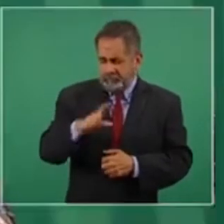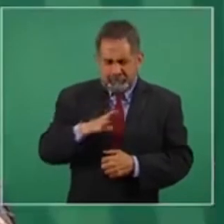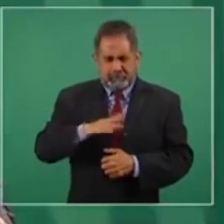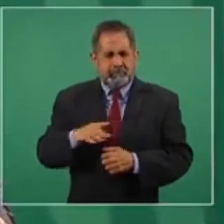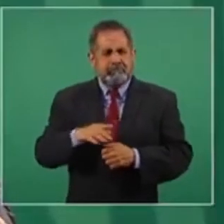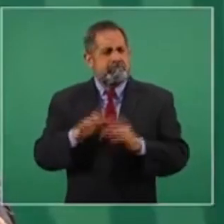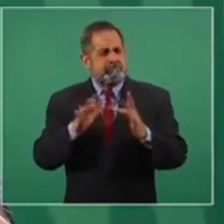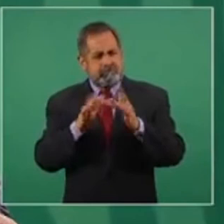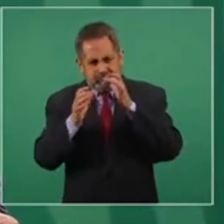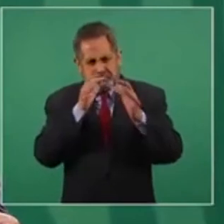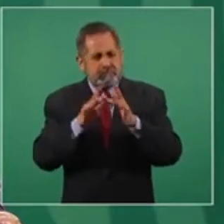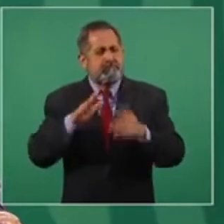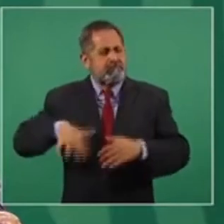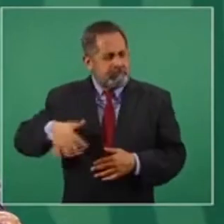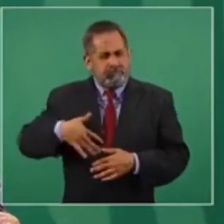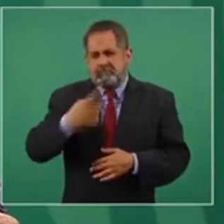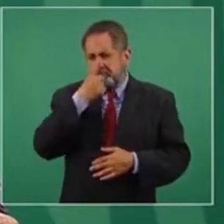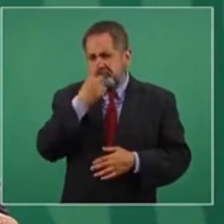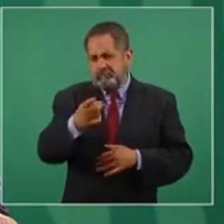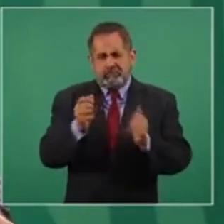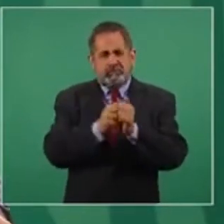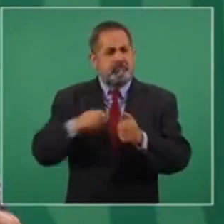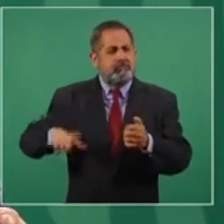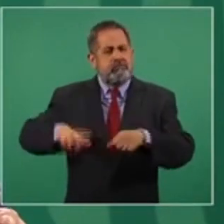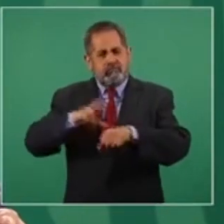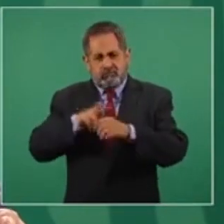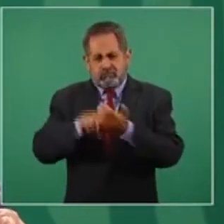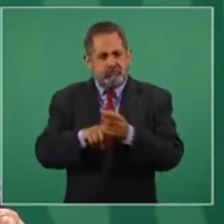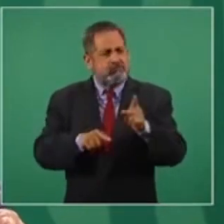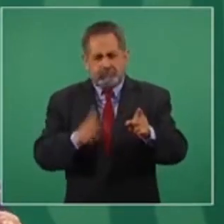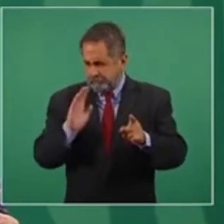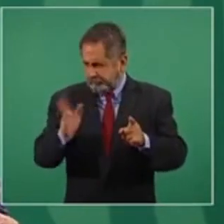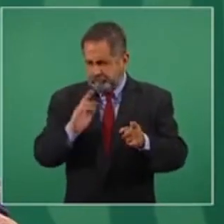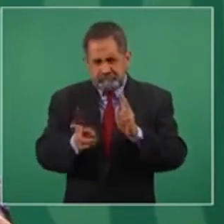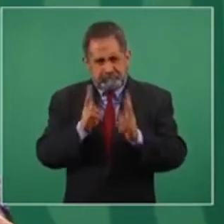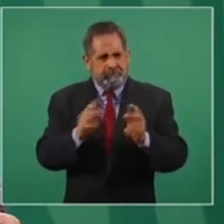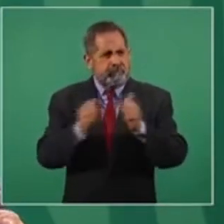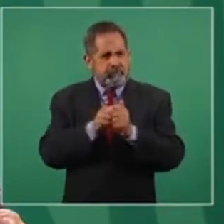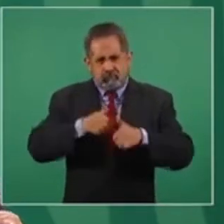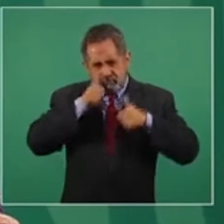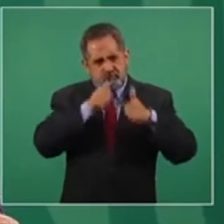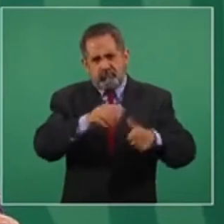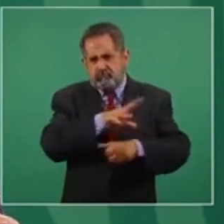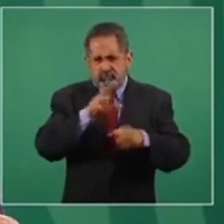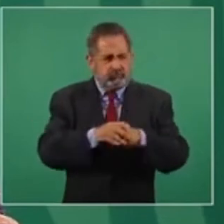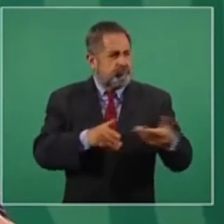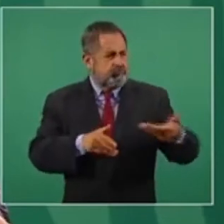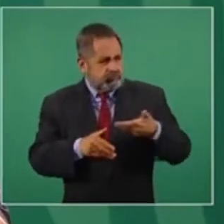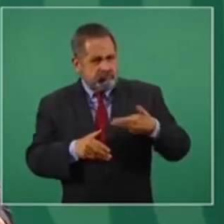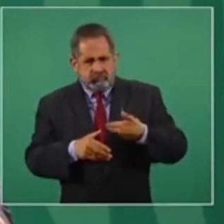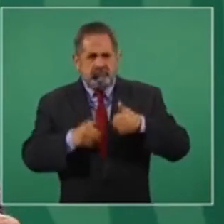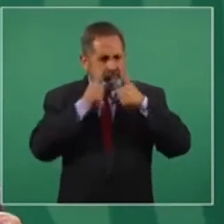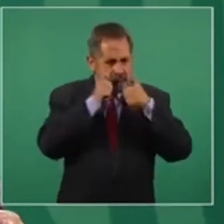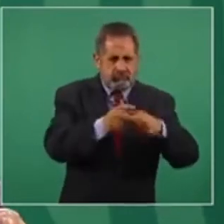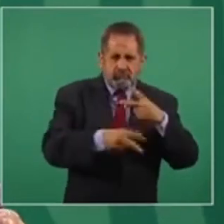Hay comunicación, les decía yo, con el gobernador. Y se están atendiendo todas las peticiones, las